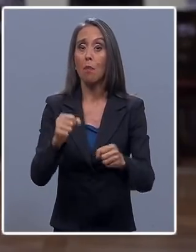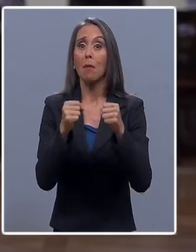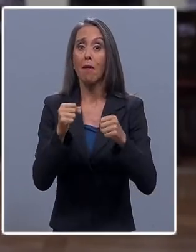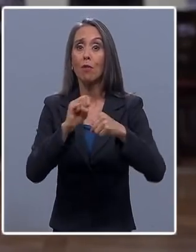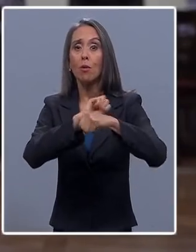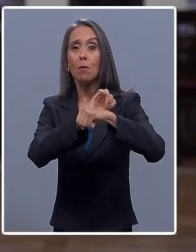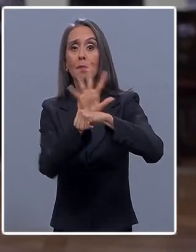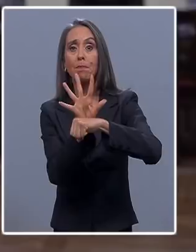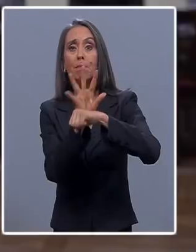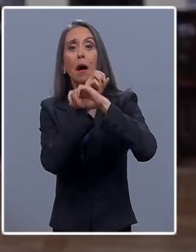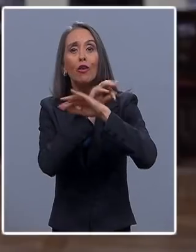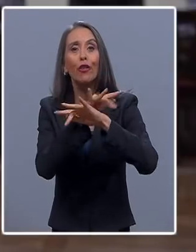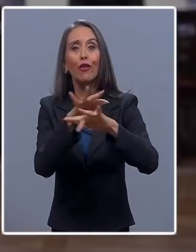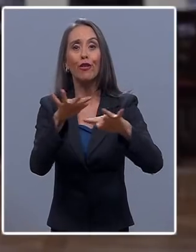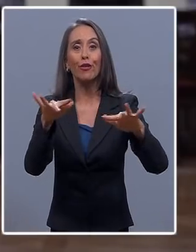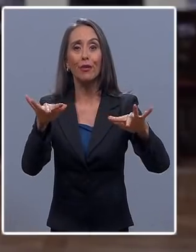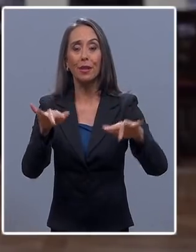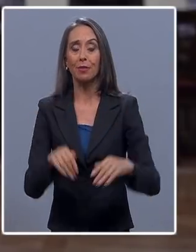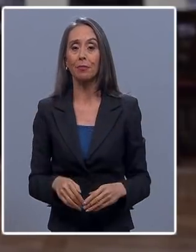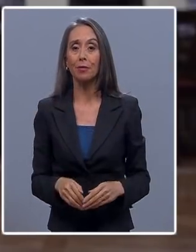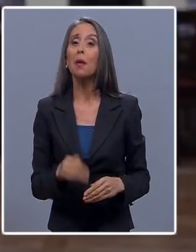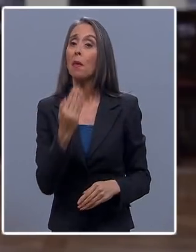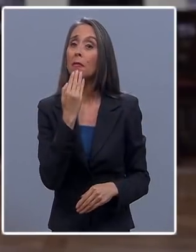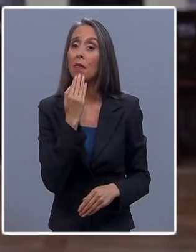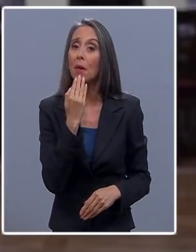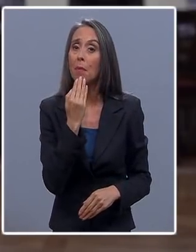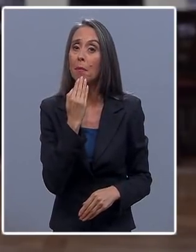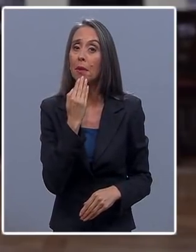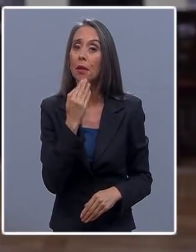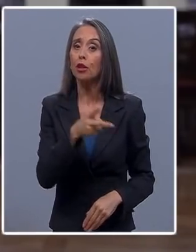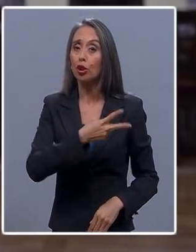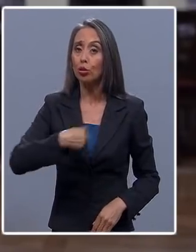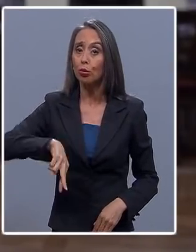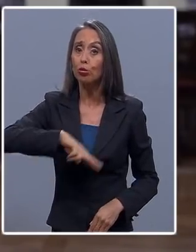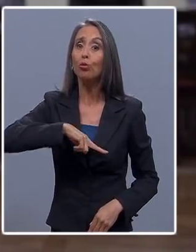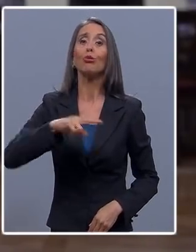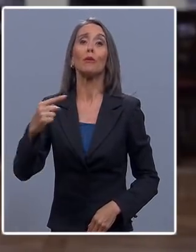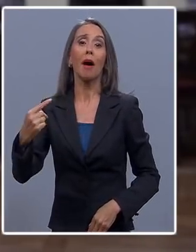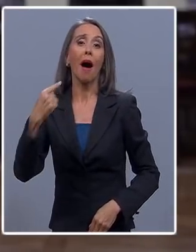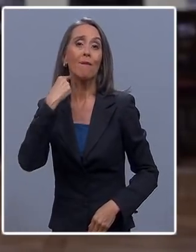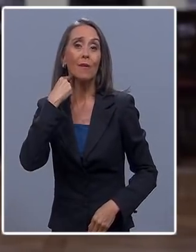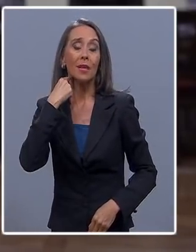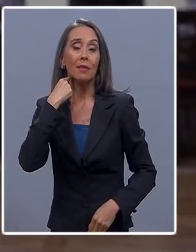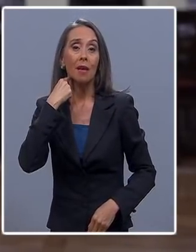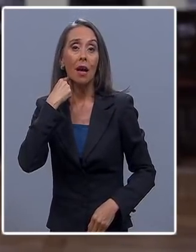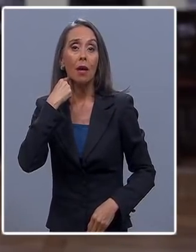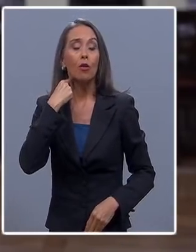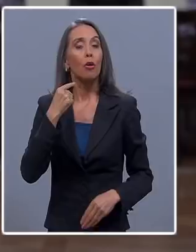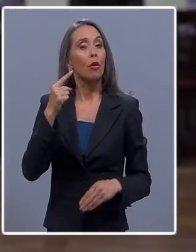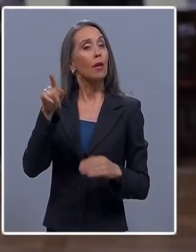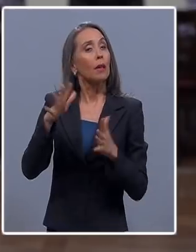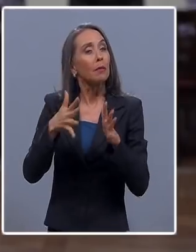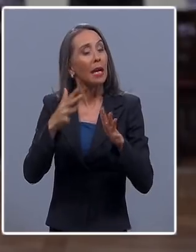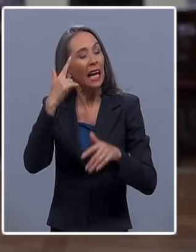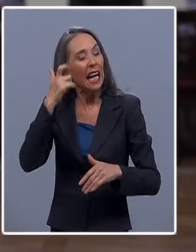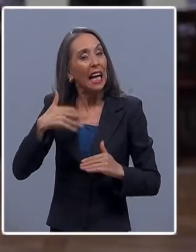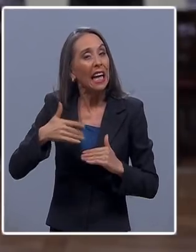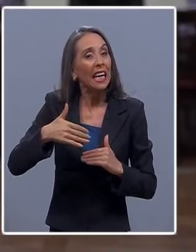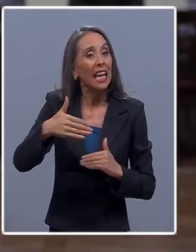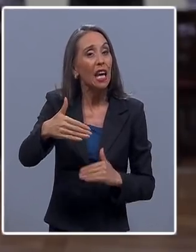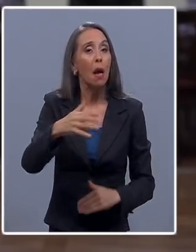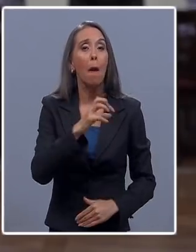la pandemia del coronavirus. Y también estamos siendo afectados por lo que se presagia. Será